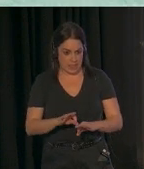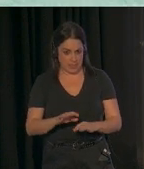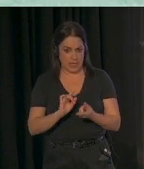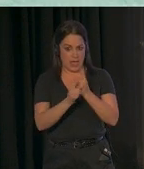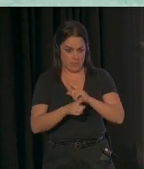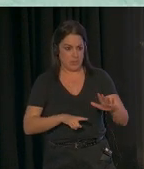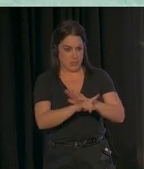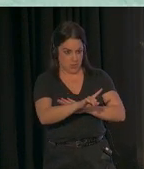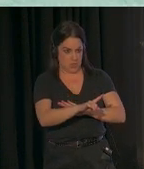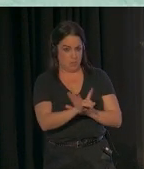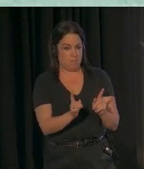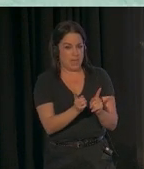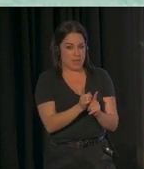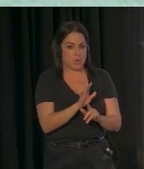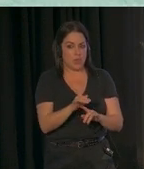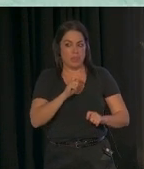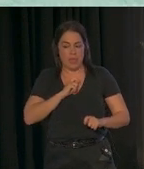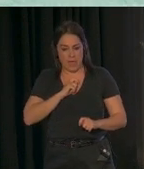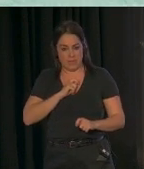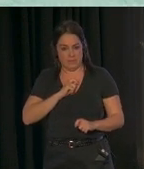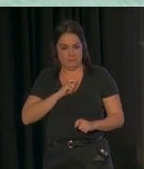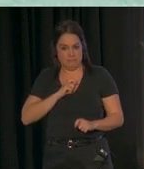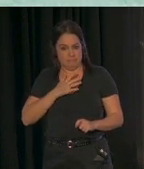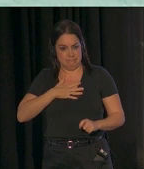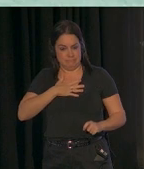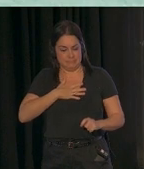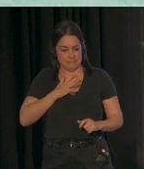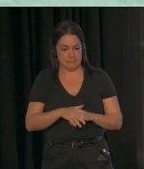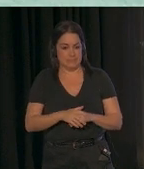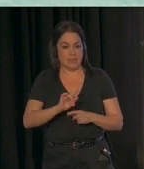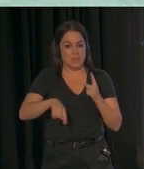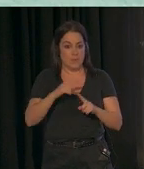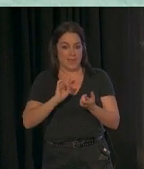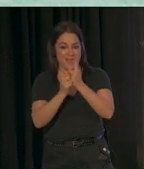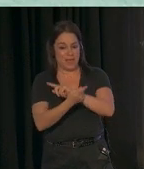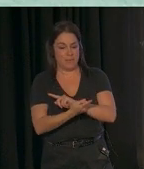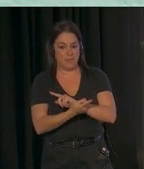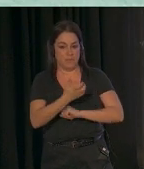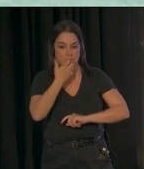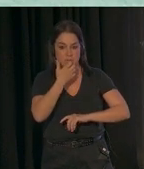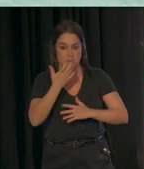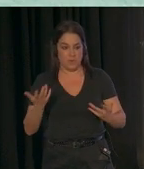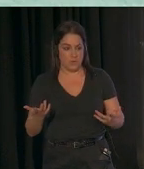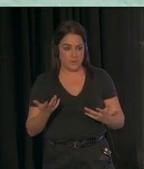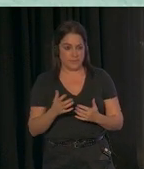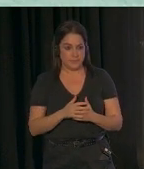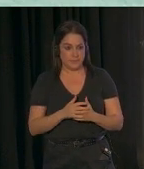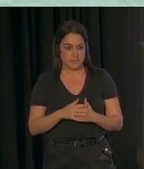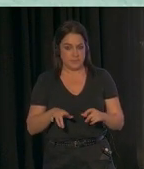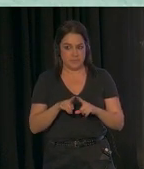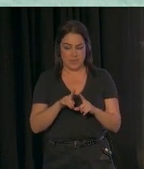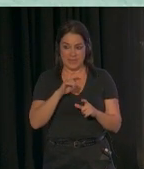y apreciar y celebrar cada uno de esos avances. Luego cambios también en términos de la reducción de las